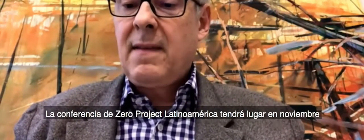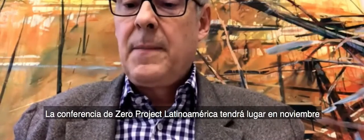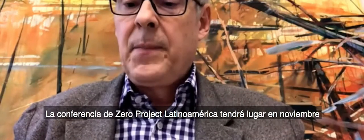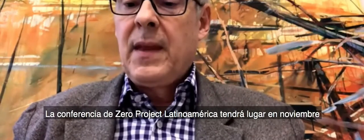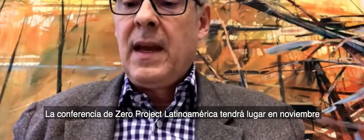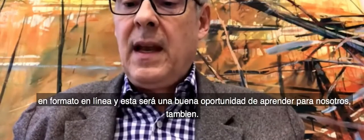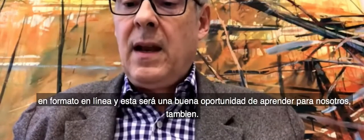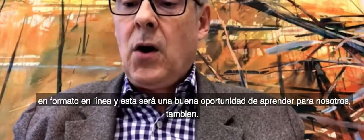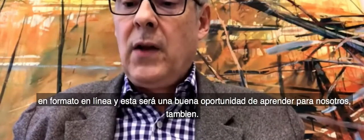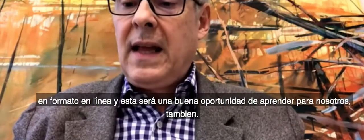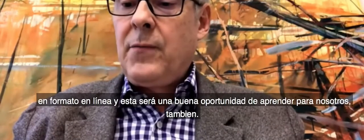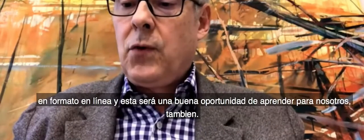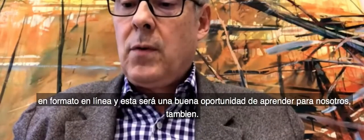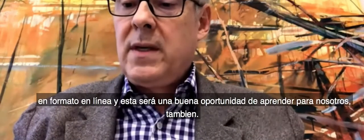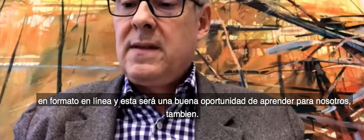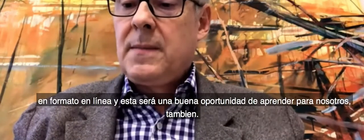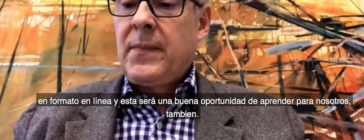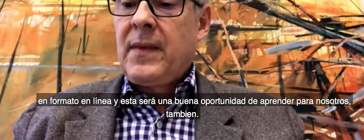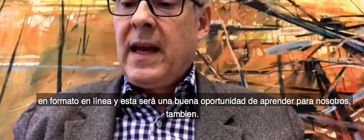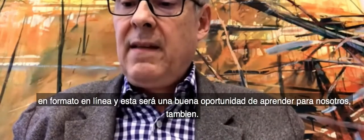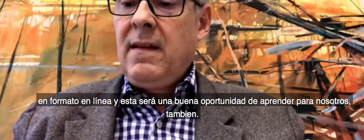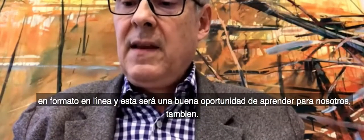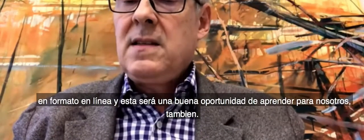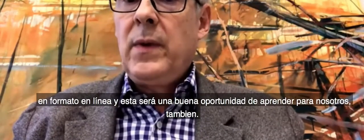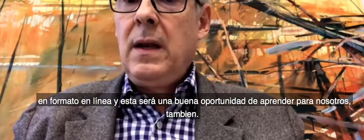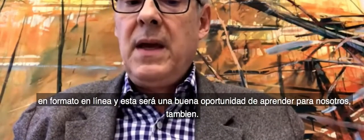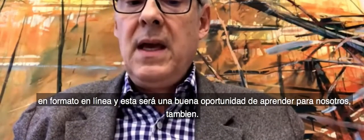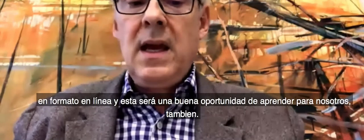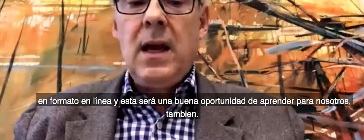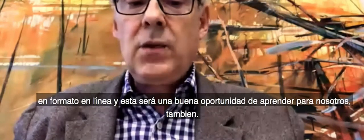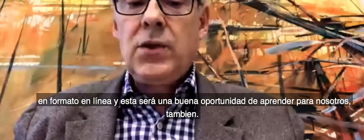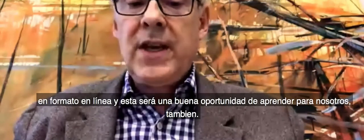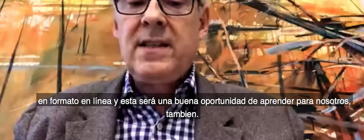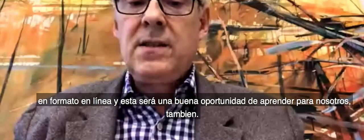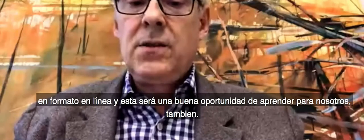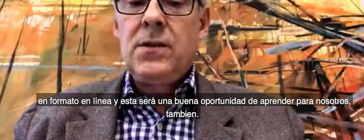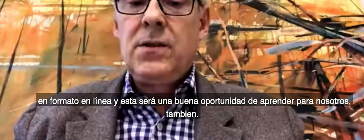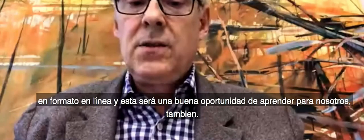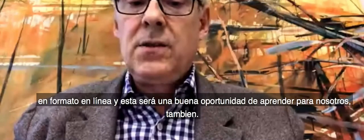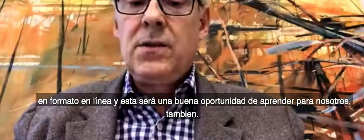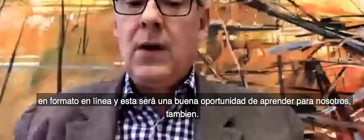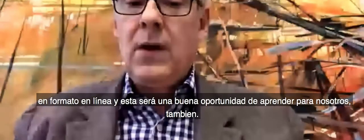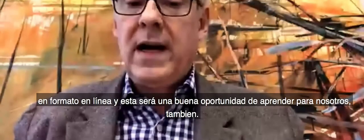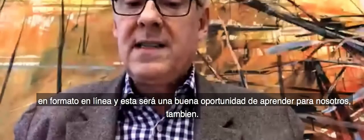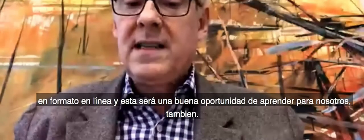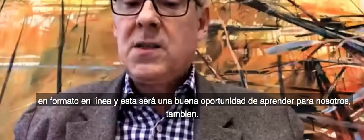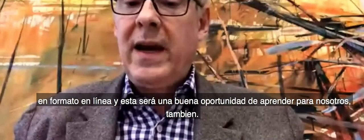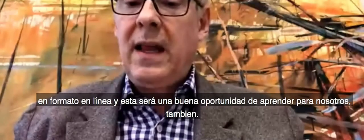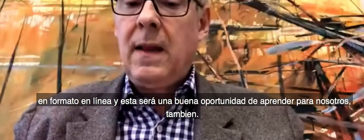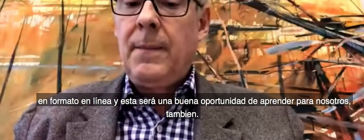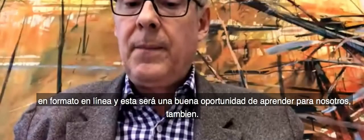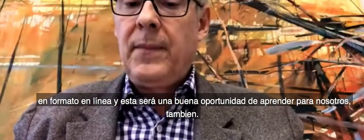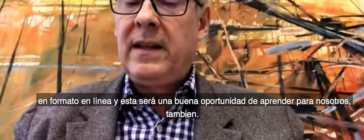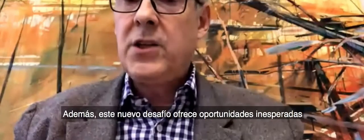month in an online format and this will be a good chance to learn for us